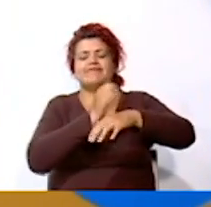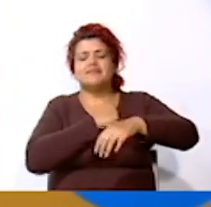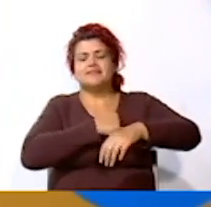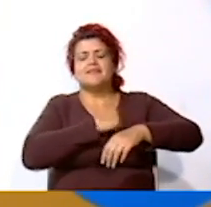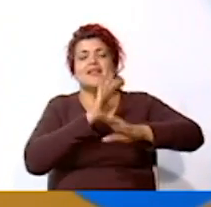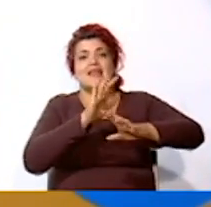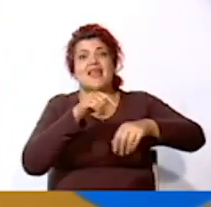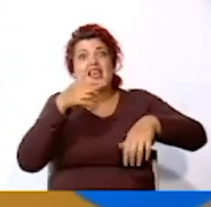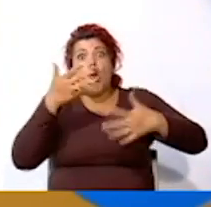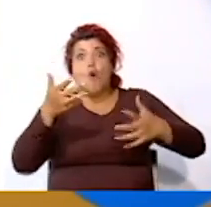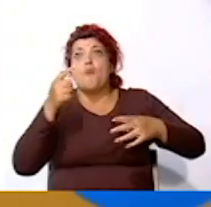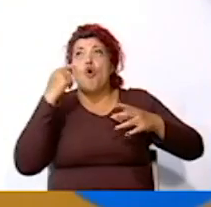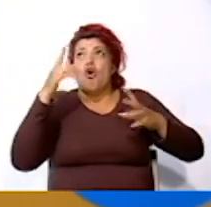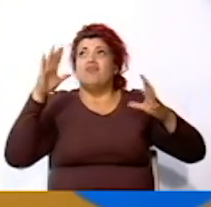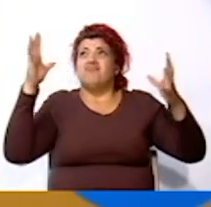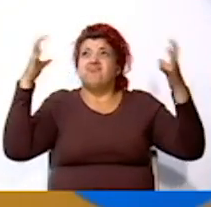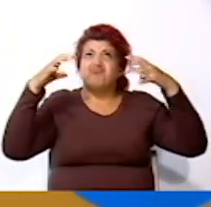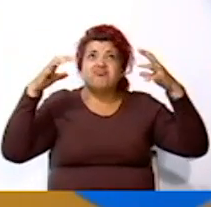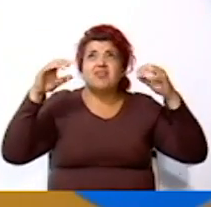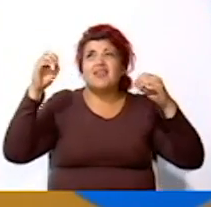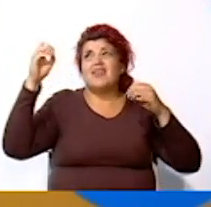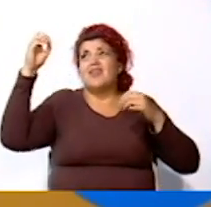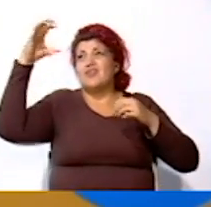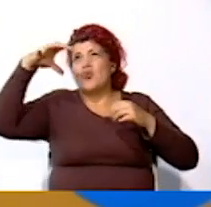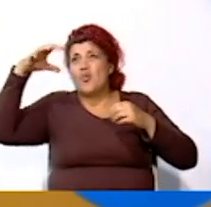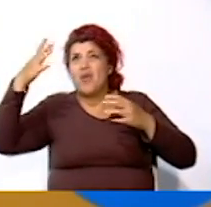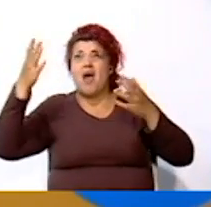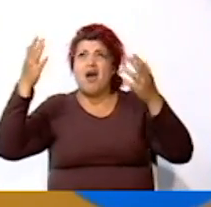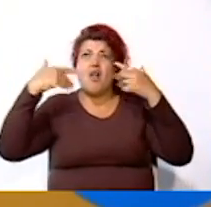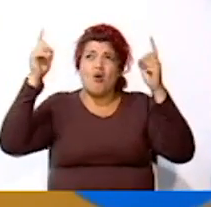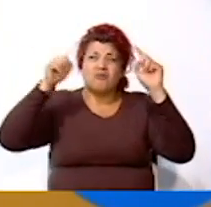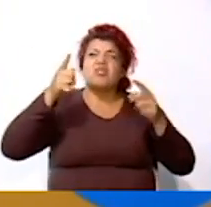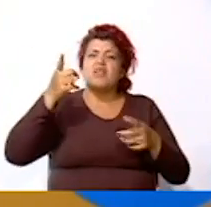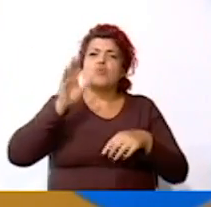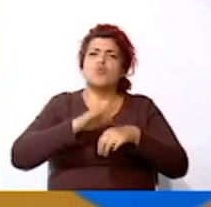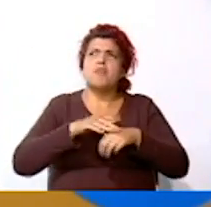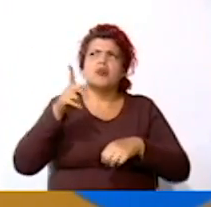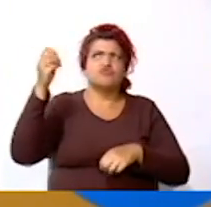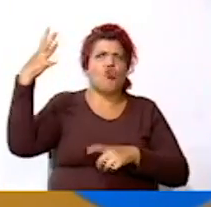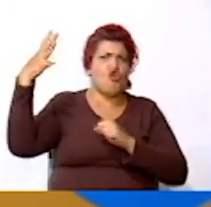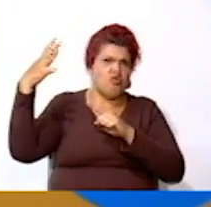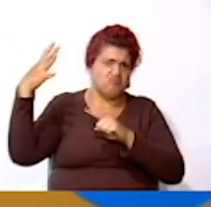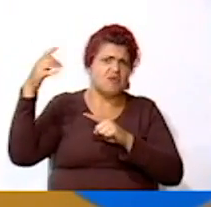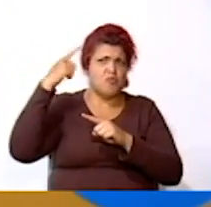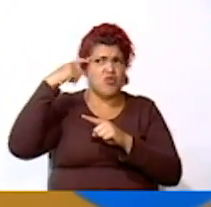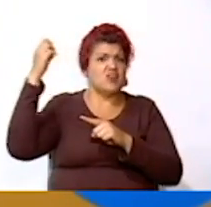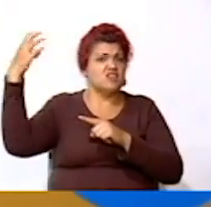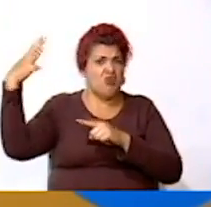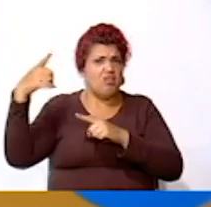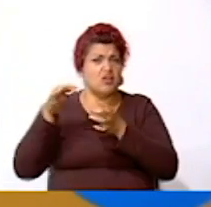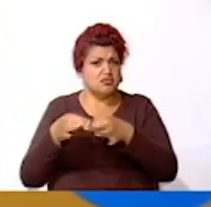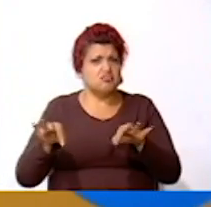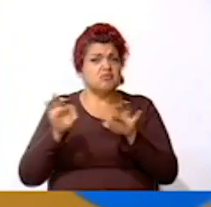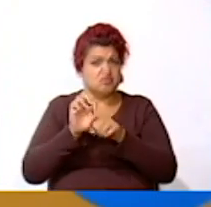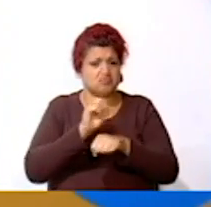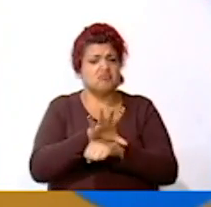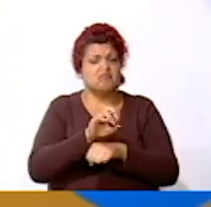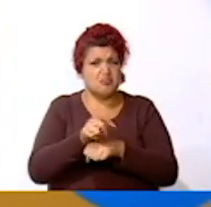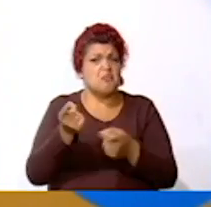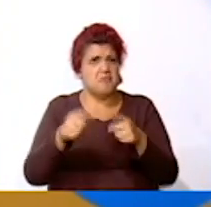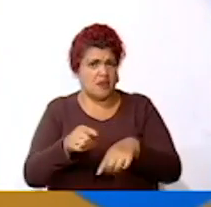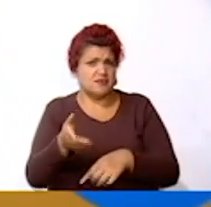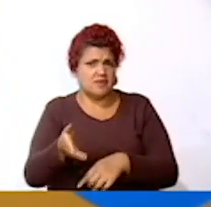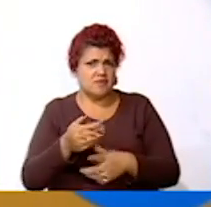alteradas por la presencia o no presencia del sol ¿Por qué? Porque el sol influye en esas condiciones